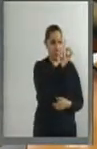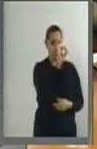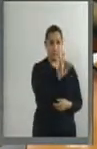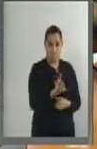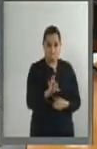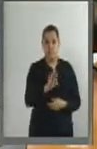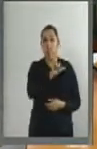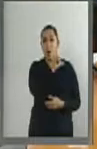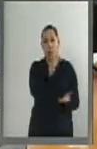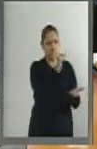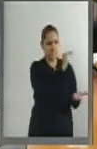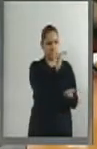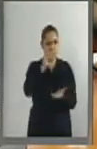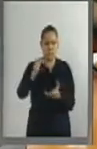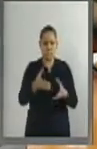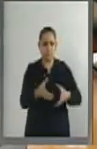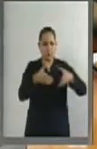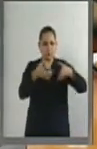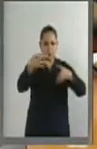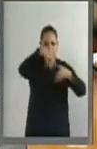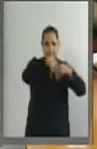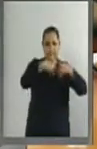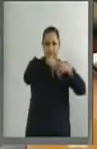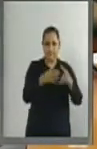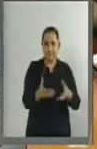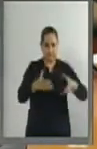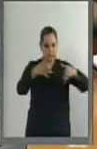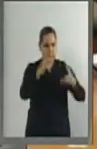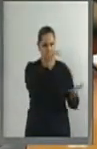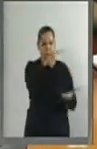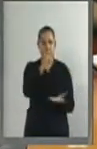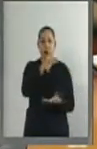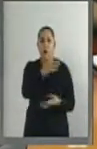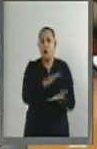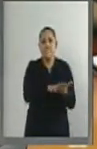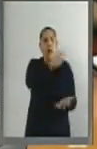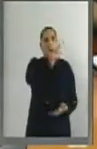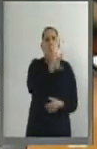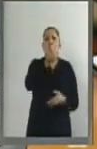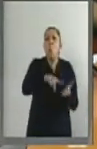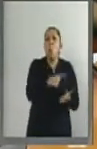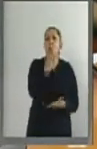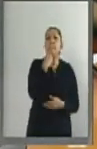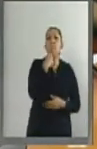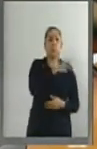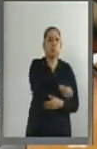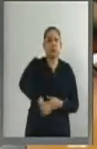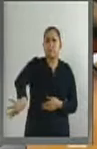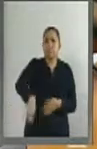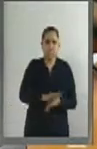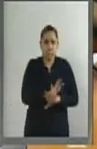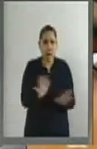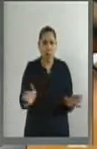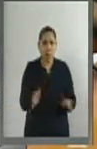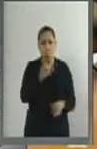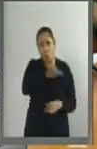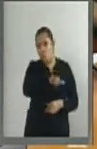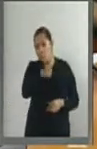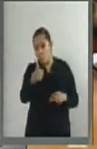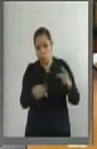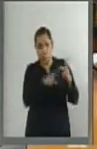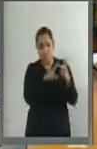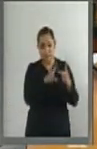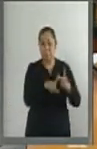de todo tipo, en su mayoría de un solo uso. Otro producto similar, con sus consecuencias, es el